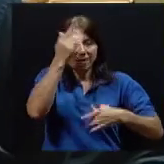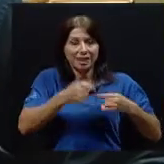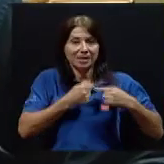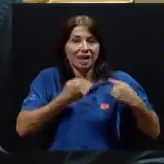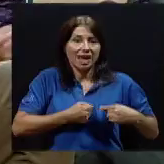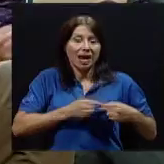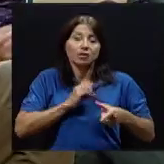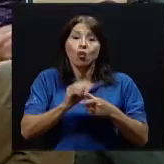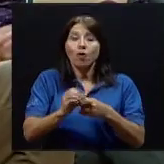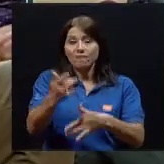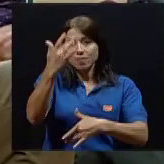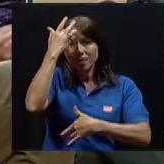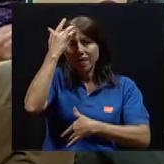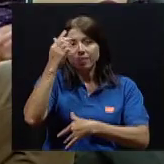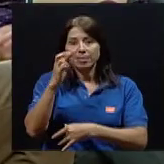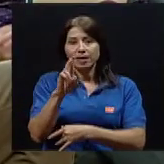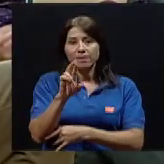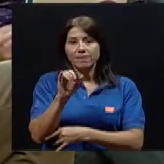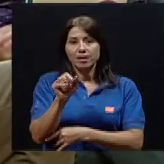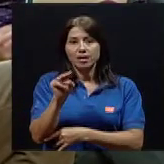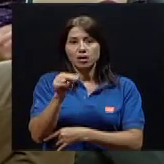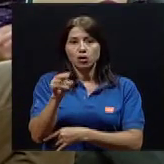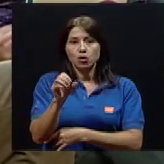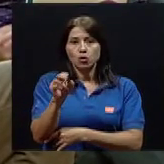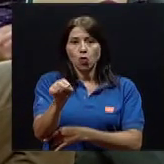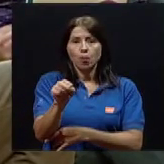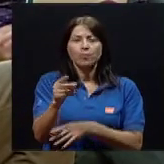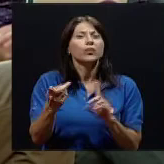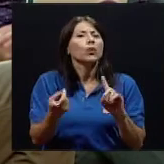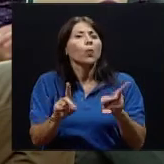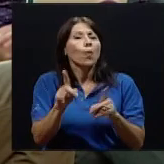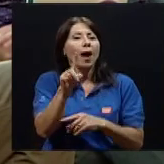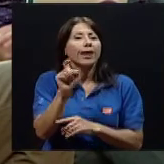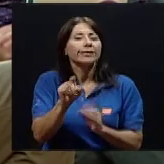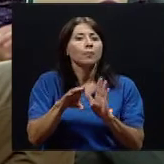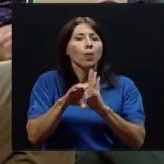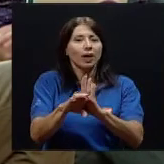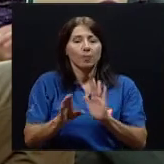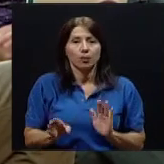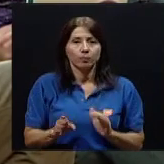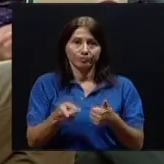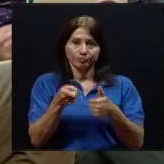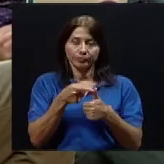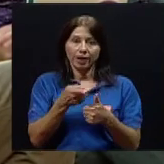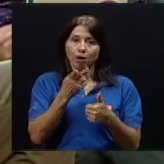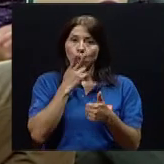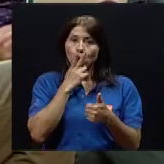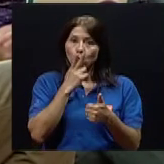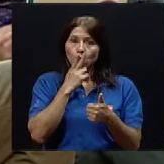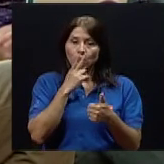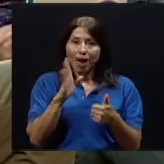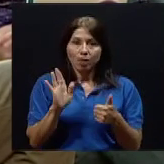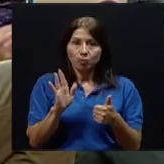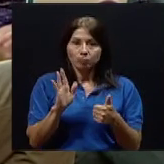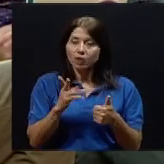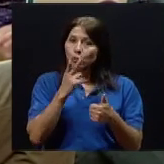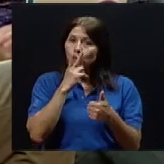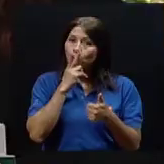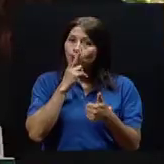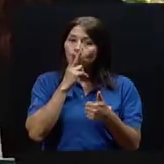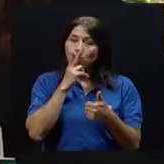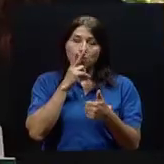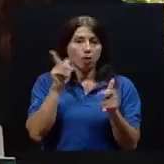enfermedades renales. ¿Y esas cuáles pueden ser? Bueno, claramente el fumado, entonces el cese del fumado,